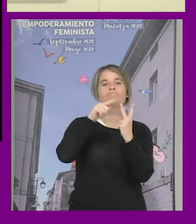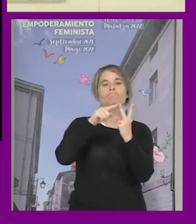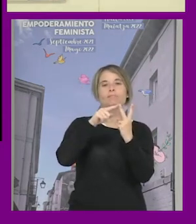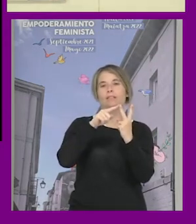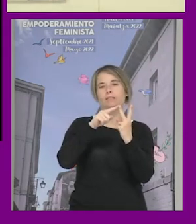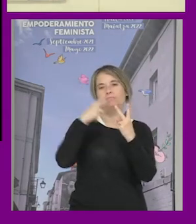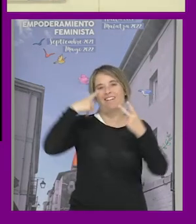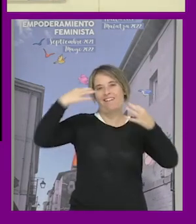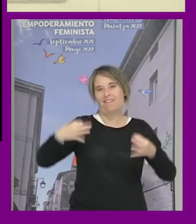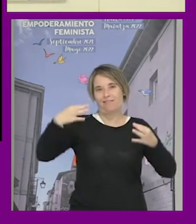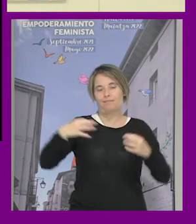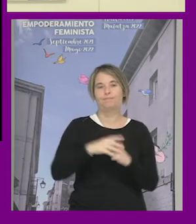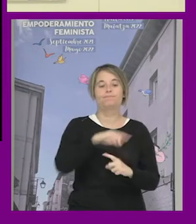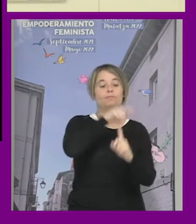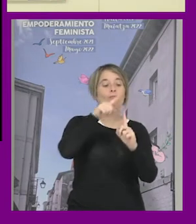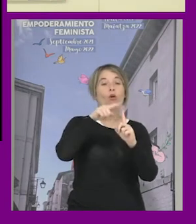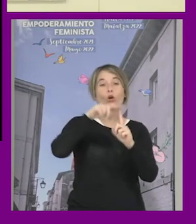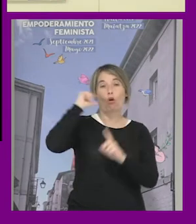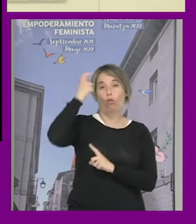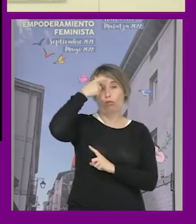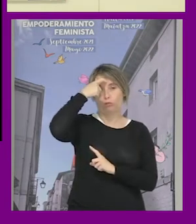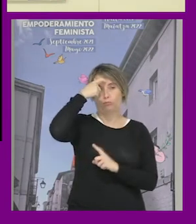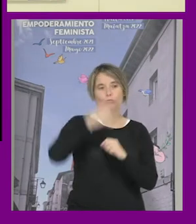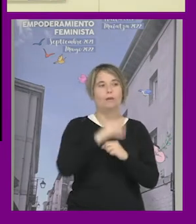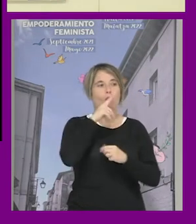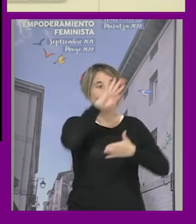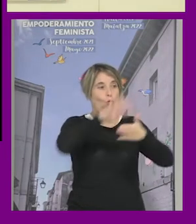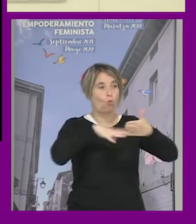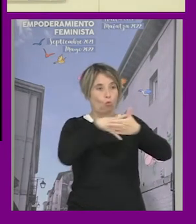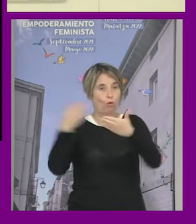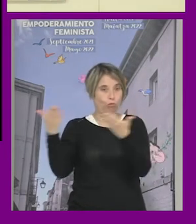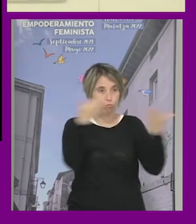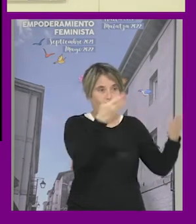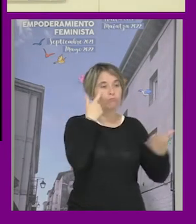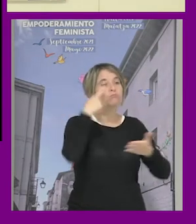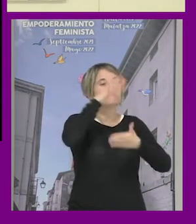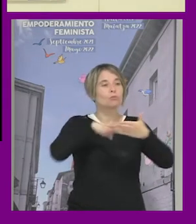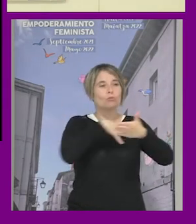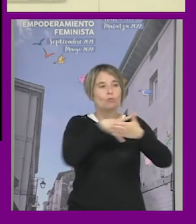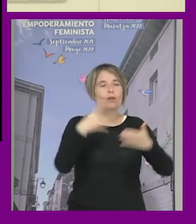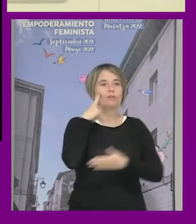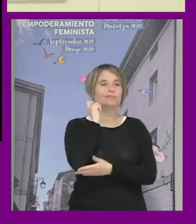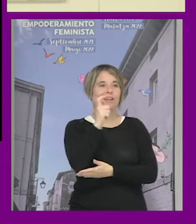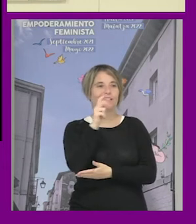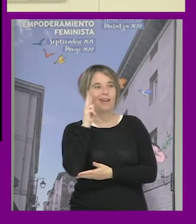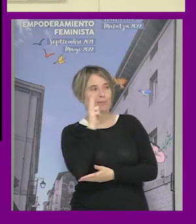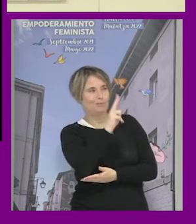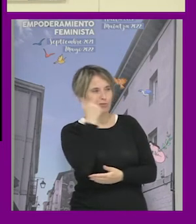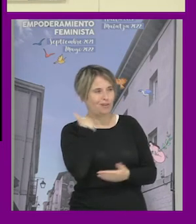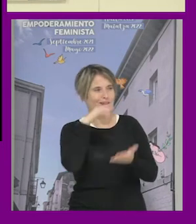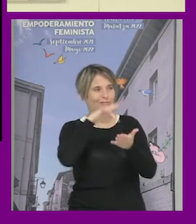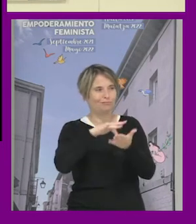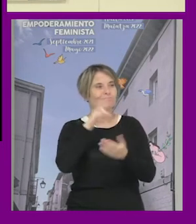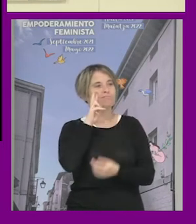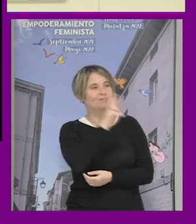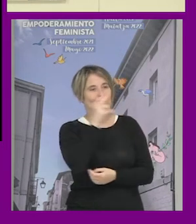más práctico a nivel conceptual os voy a pasar un cuadro que con algunas variaciones muchas habéis visto muchas veces pero